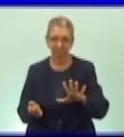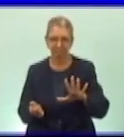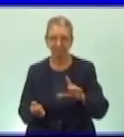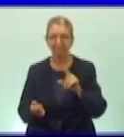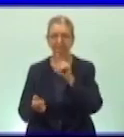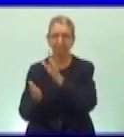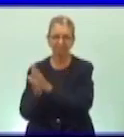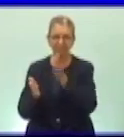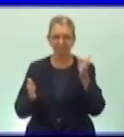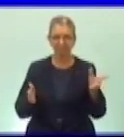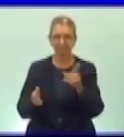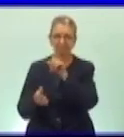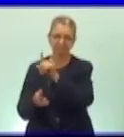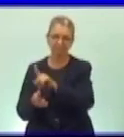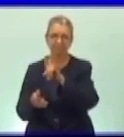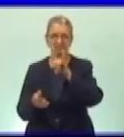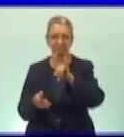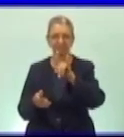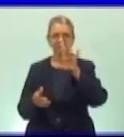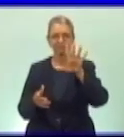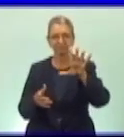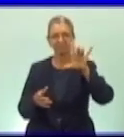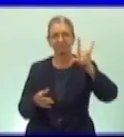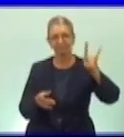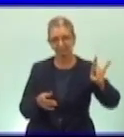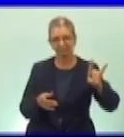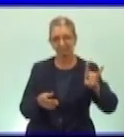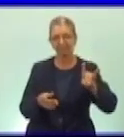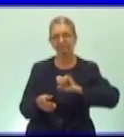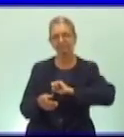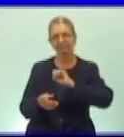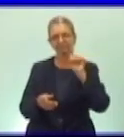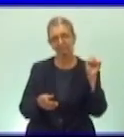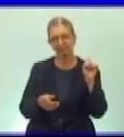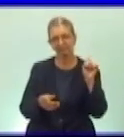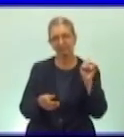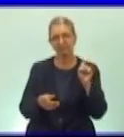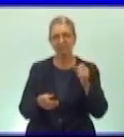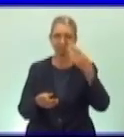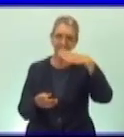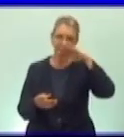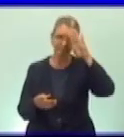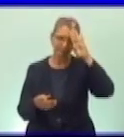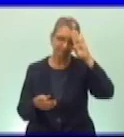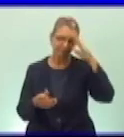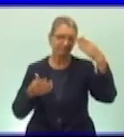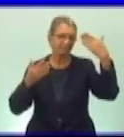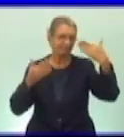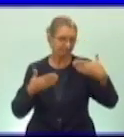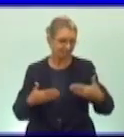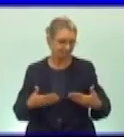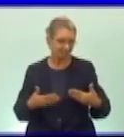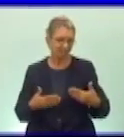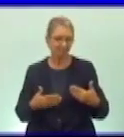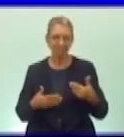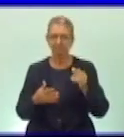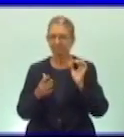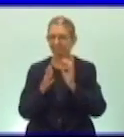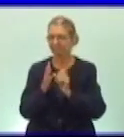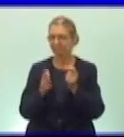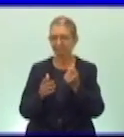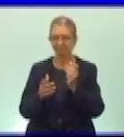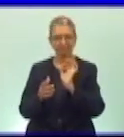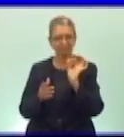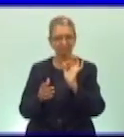con los logros alcanzados por los cubanos con derecho a la salud gratuita derecho a la vida